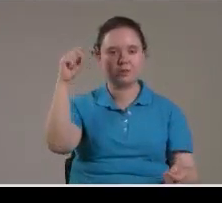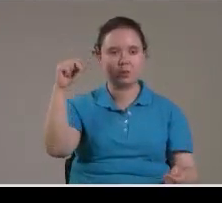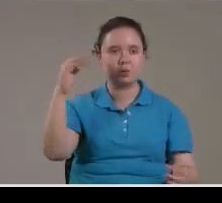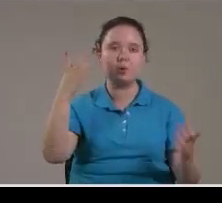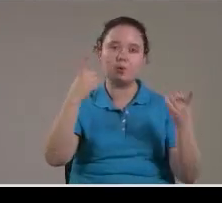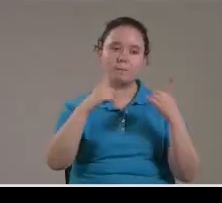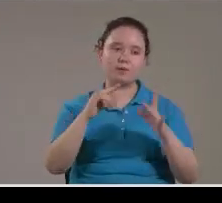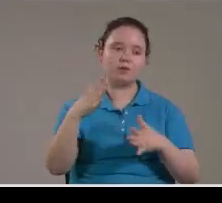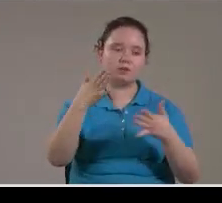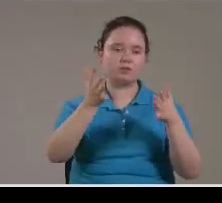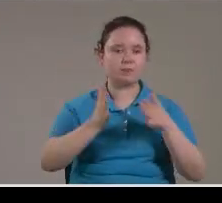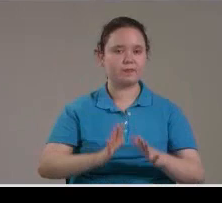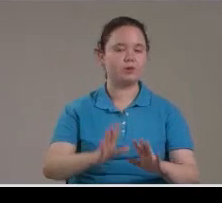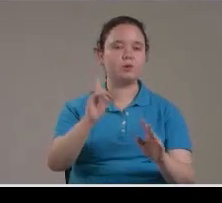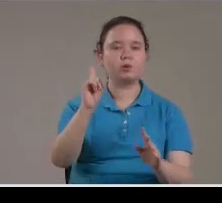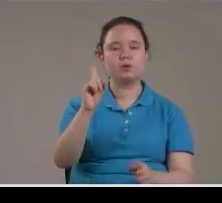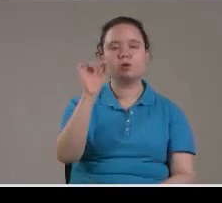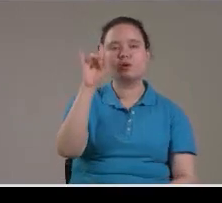Un huillos